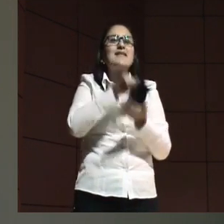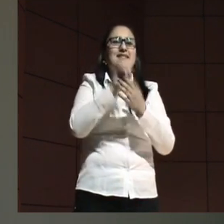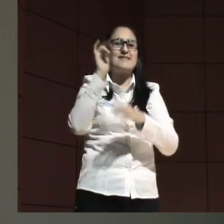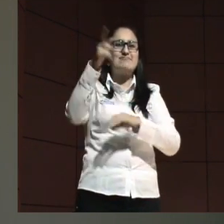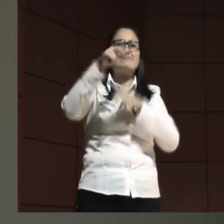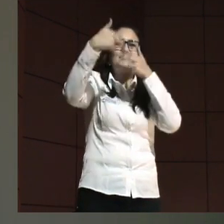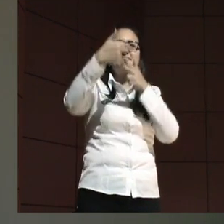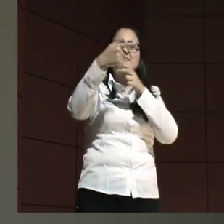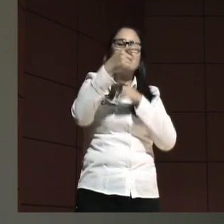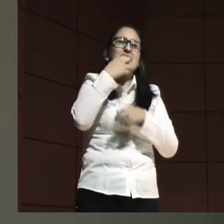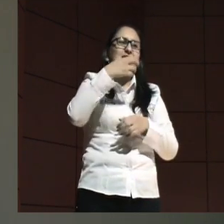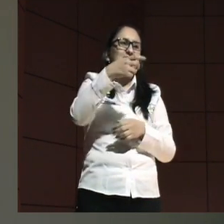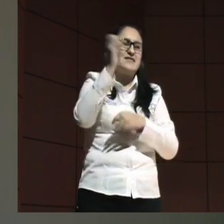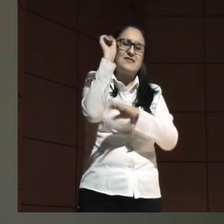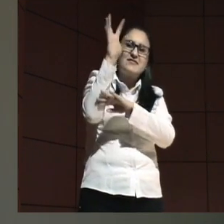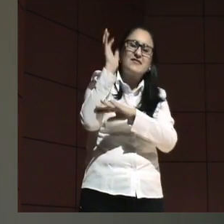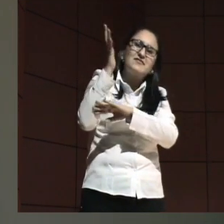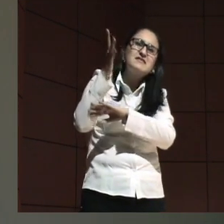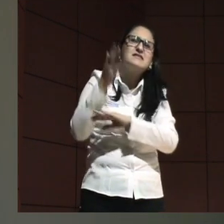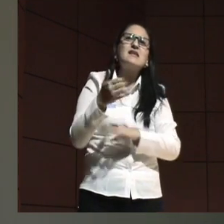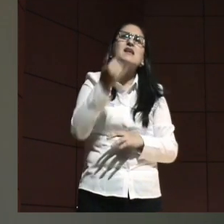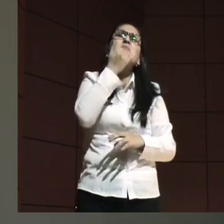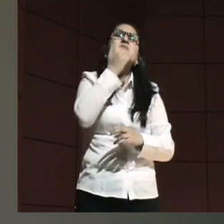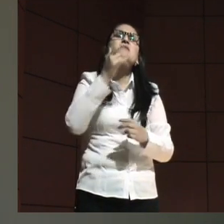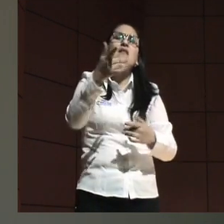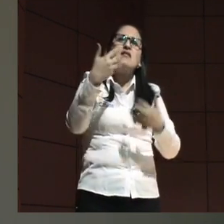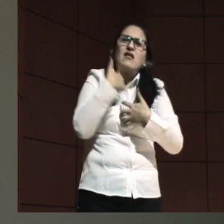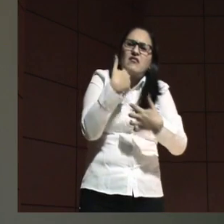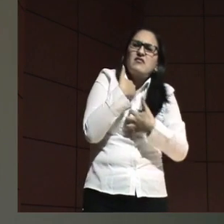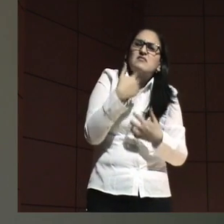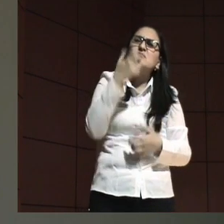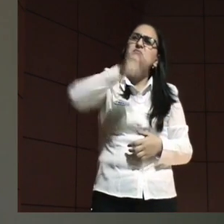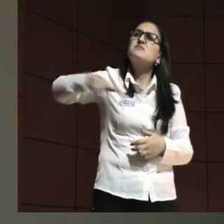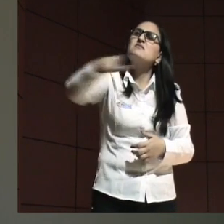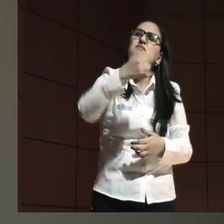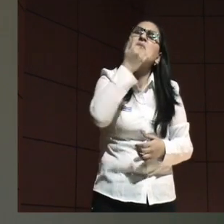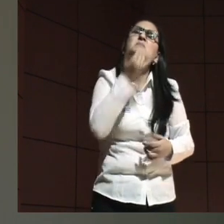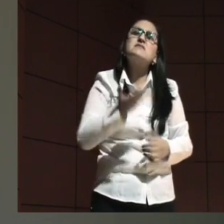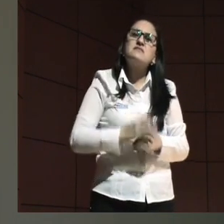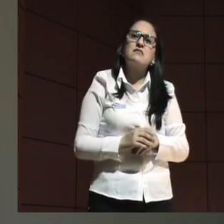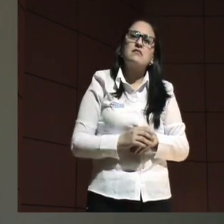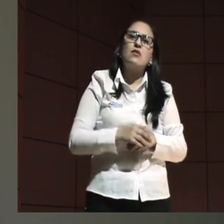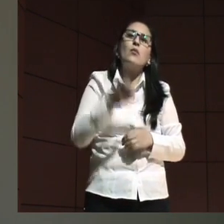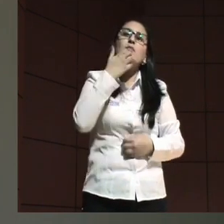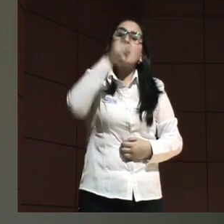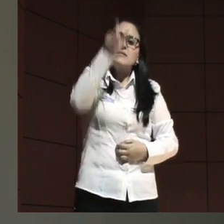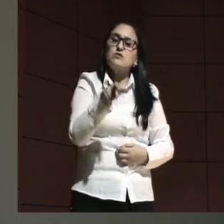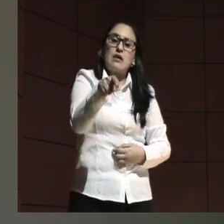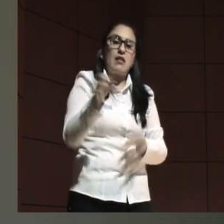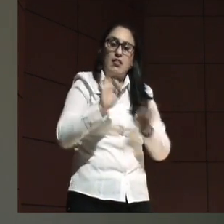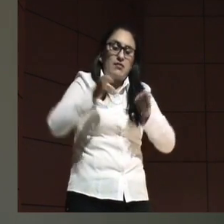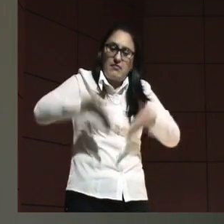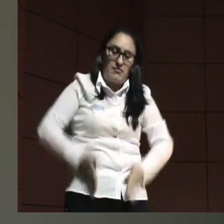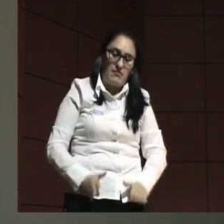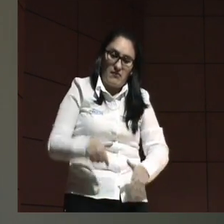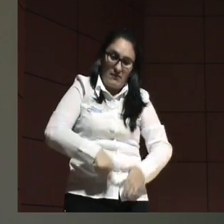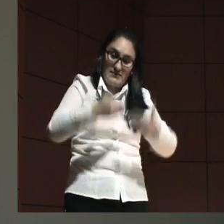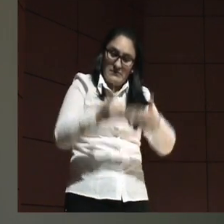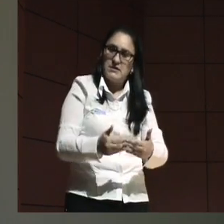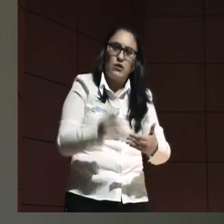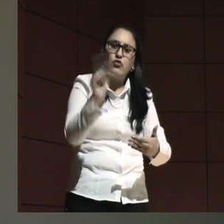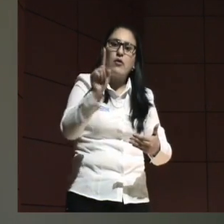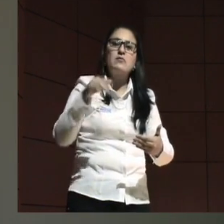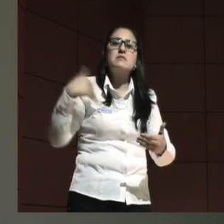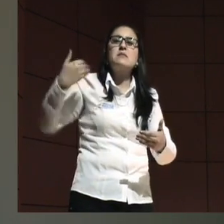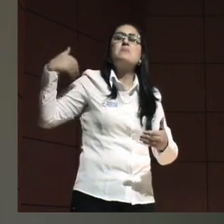conferencista y qué pasa con las víctimas y qué pasa con la persona que no nace con una discapacidad sino que